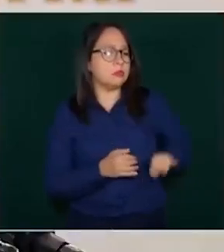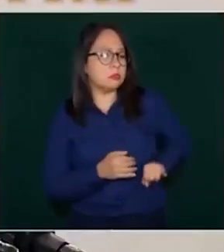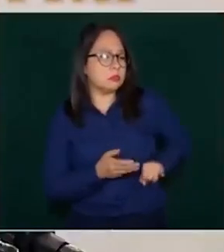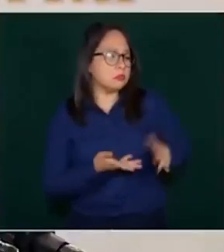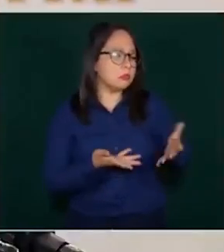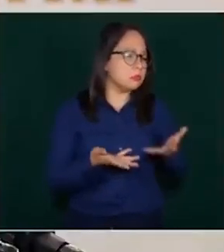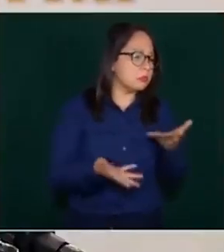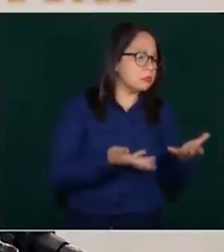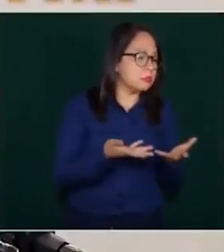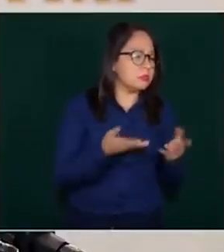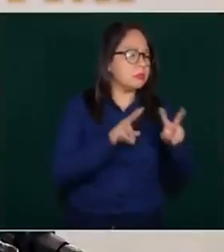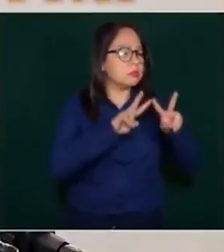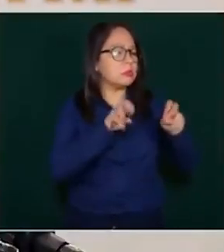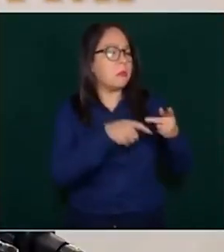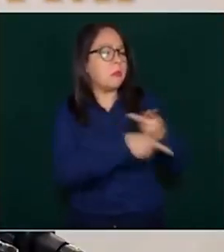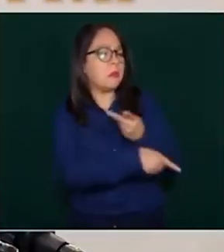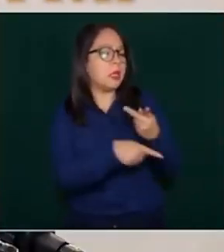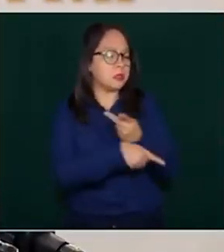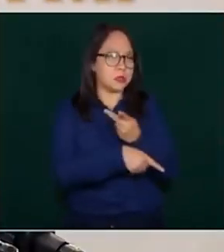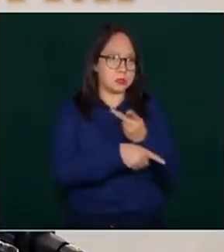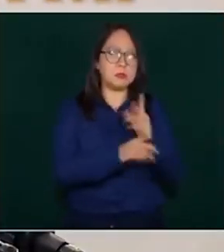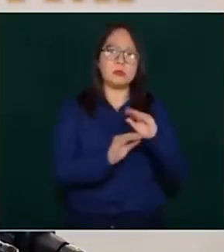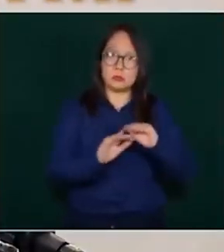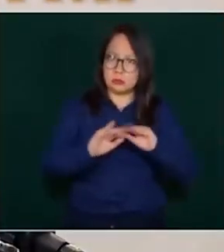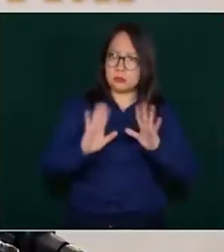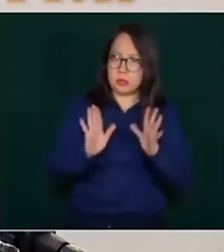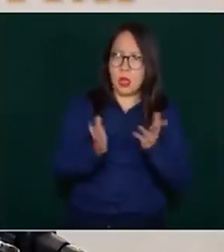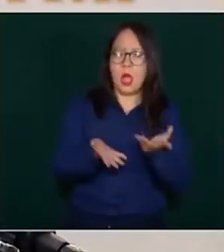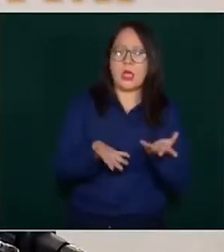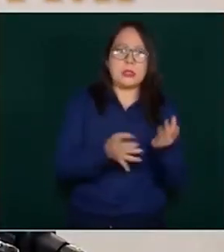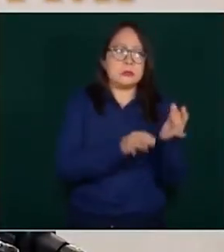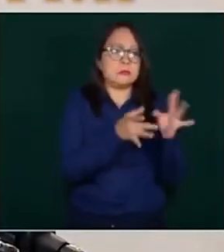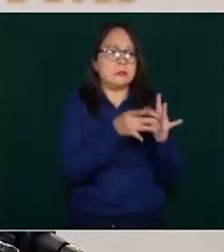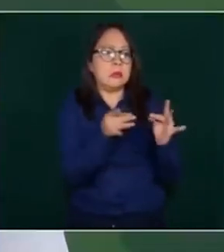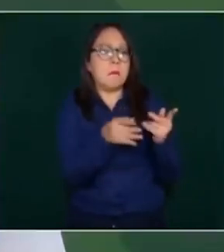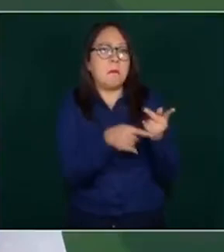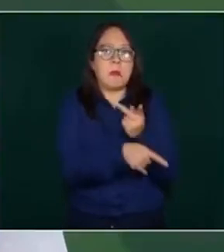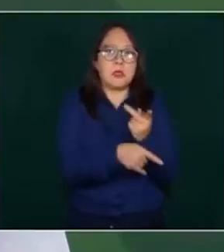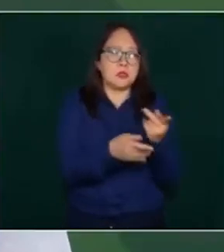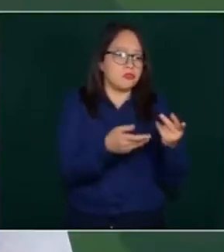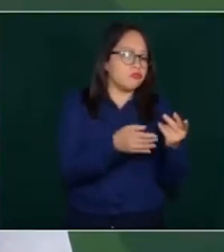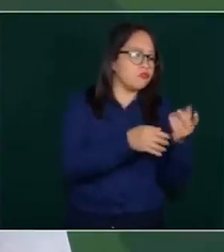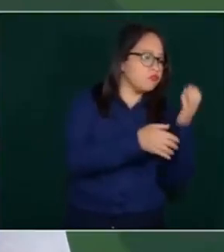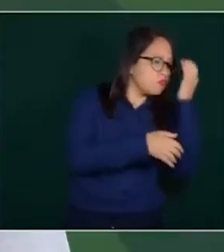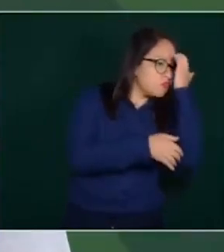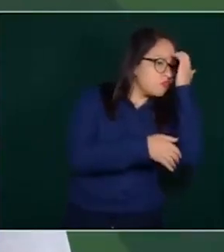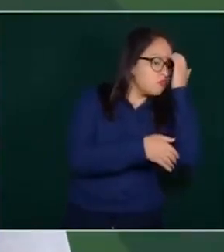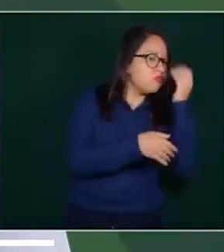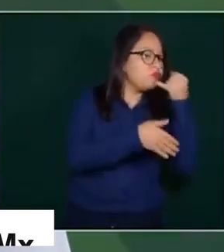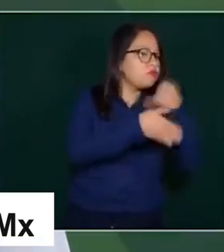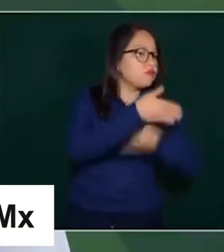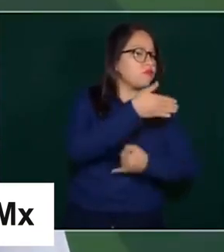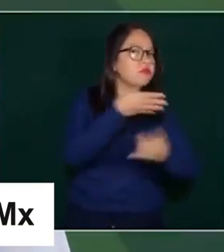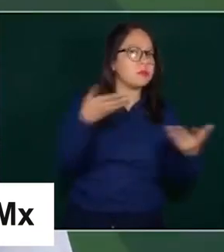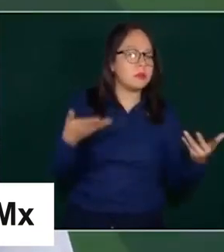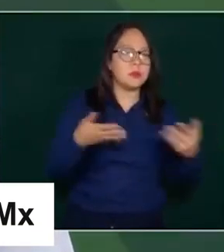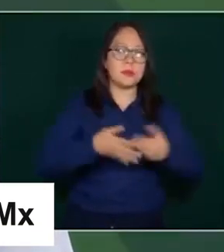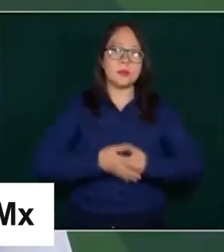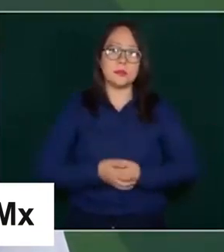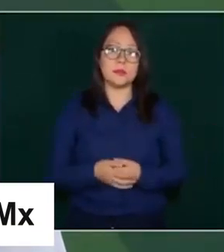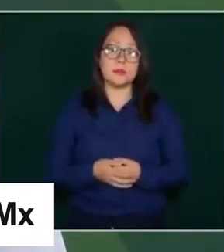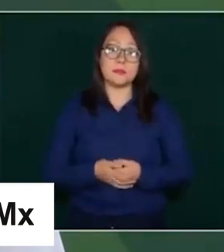de cero impunidad que nos comunicamos para enterarnos directamente de la situación. Sin embargo,